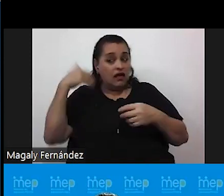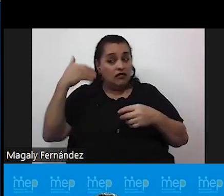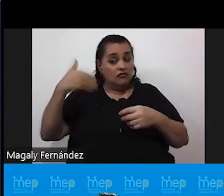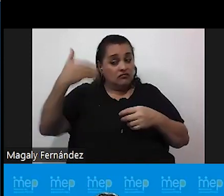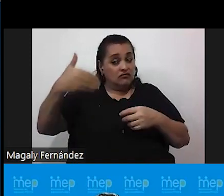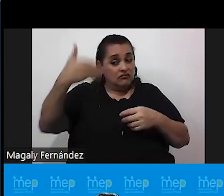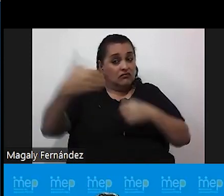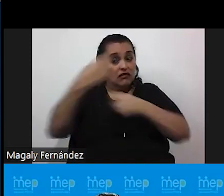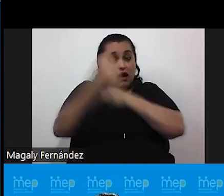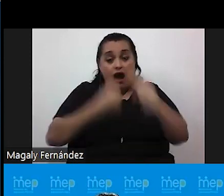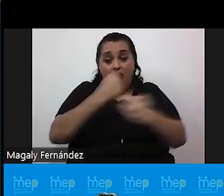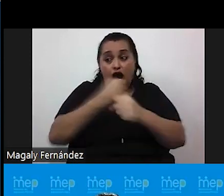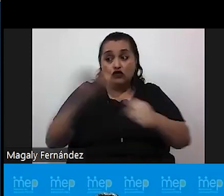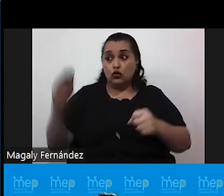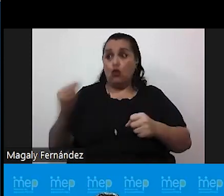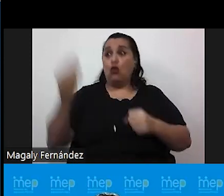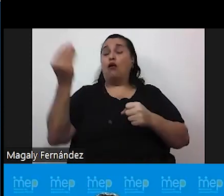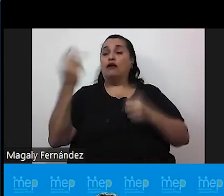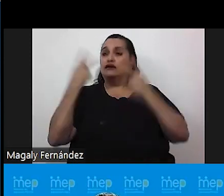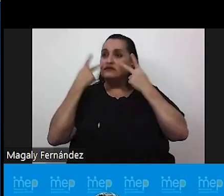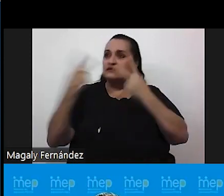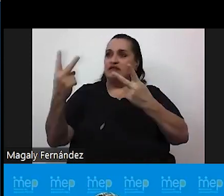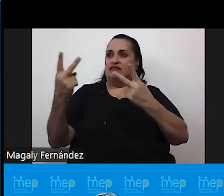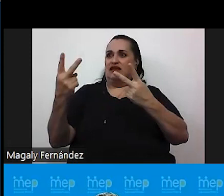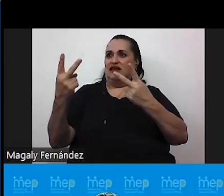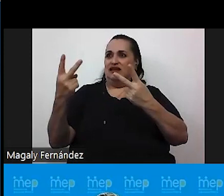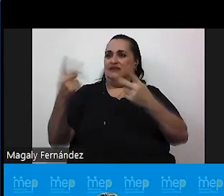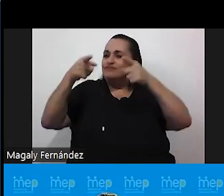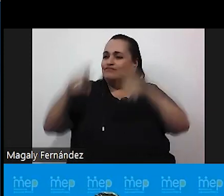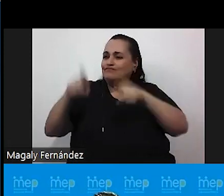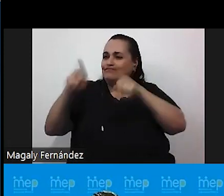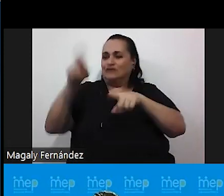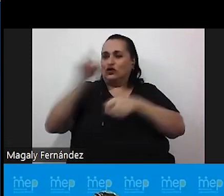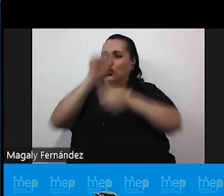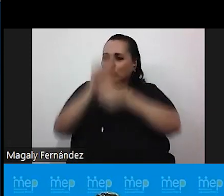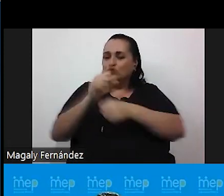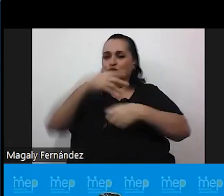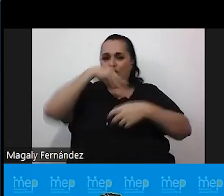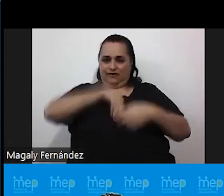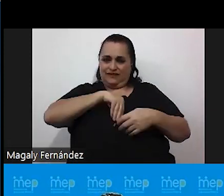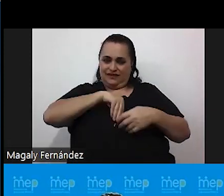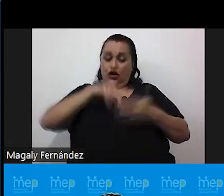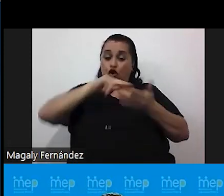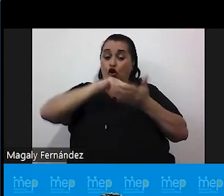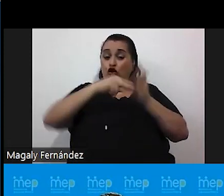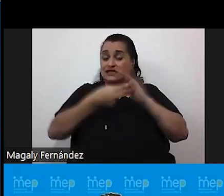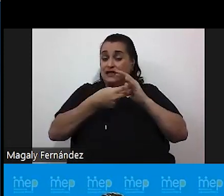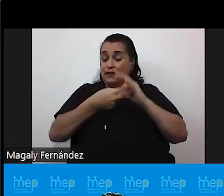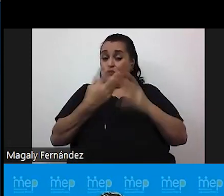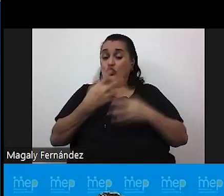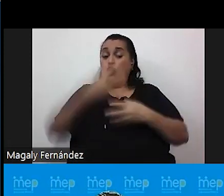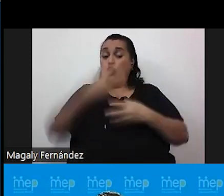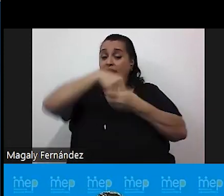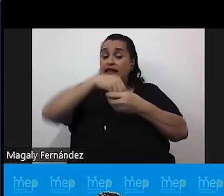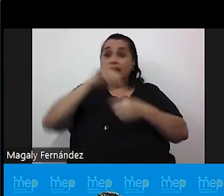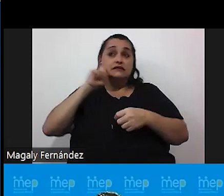adolescencia se terminan de dar estas concepciones. Quería decirles también que el concepto de la intersexualidad no es